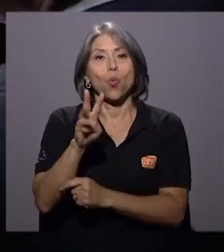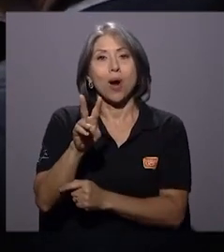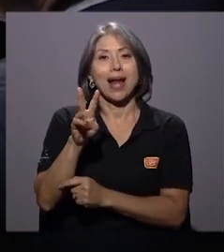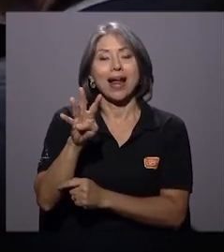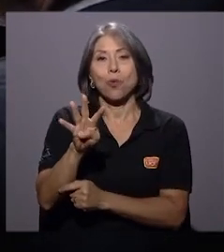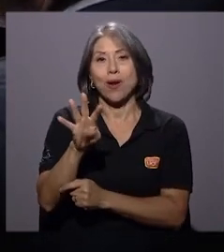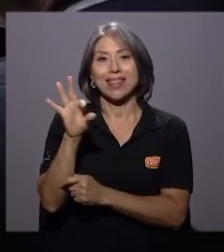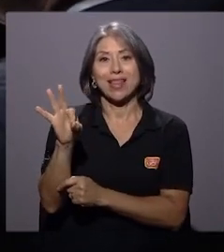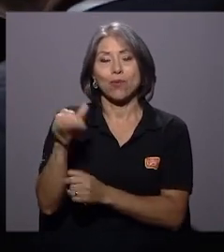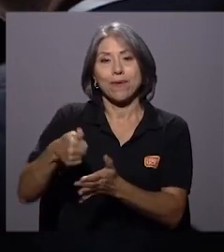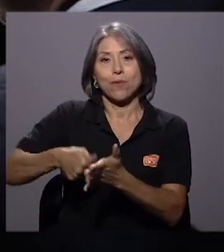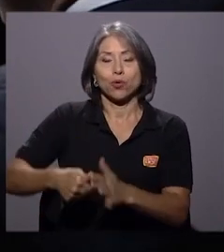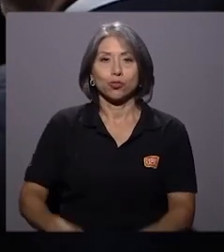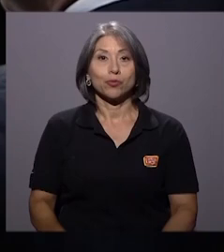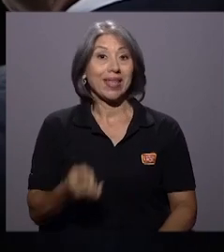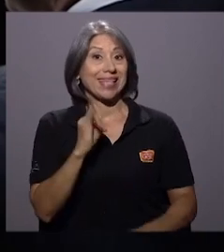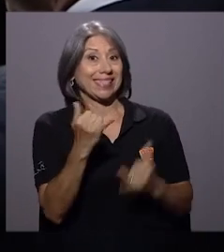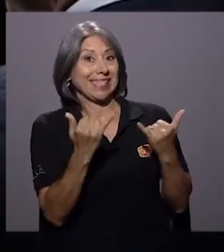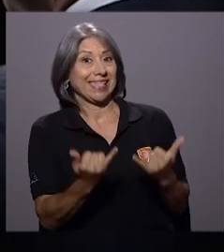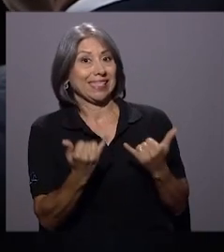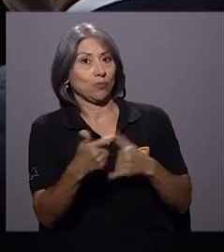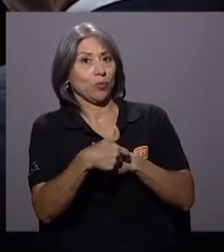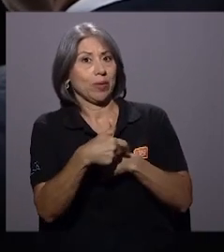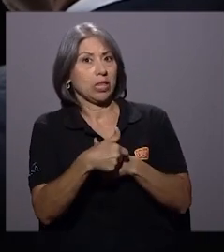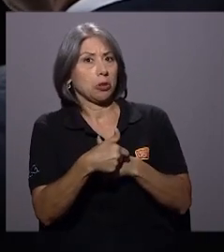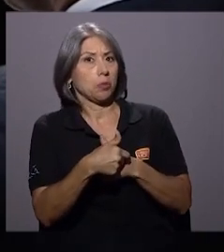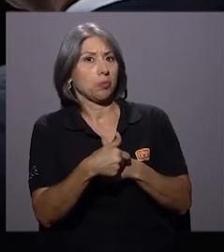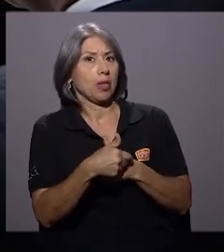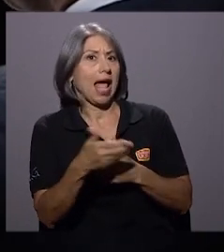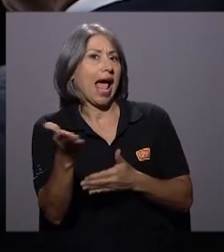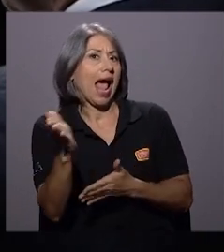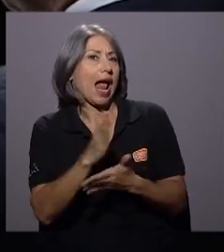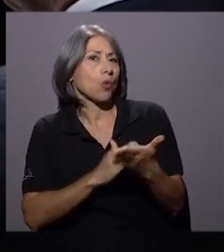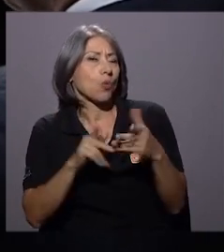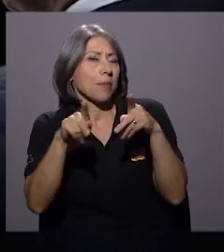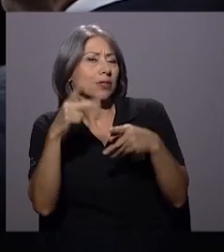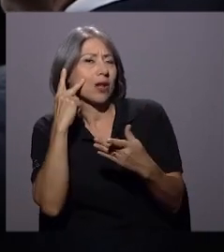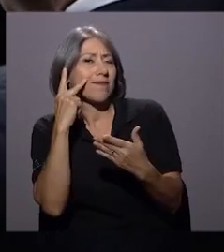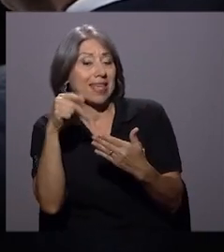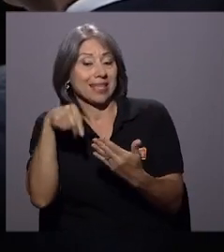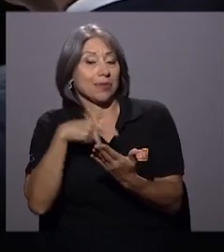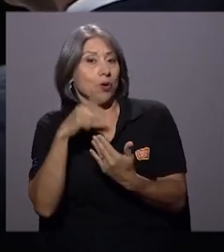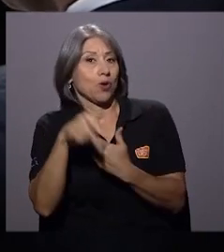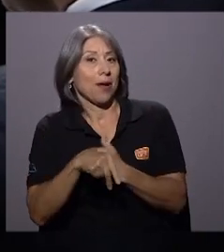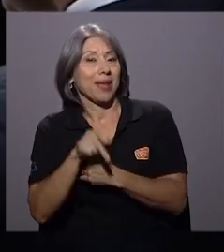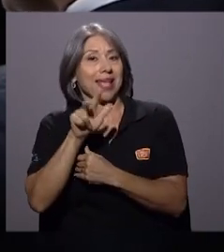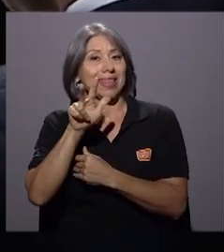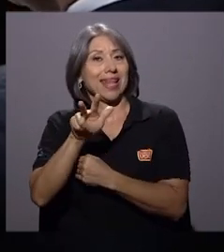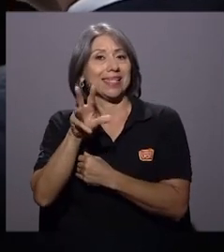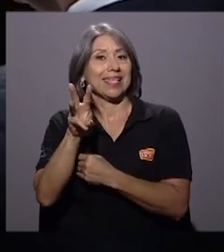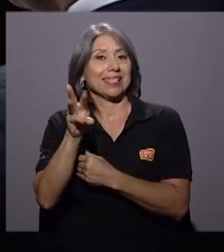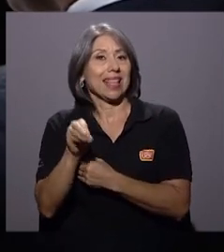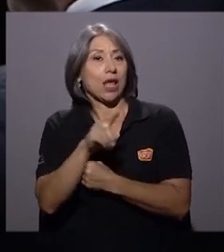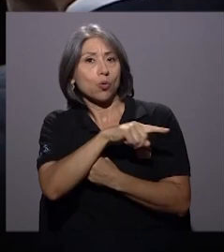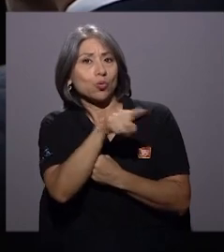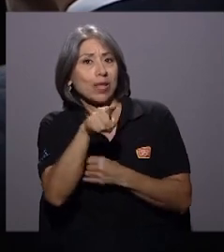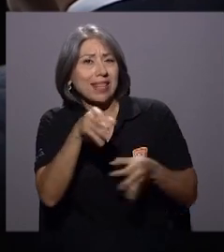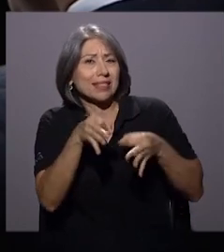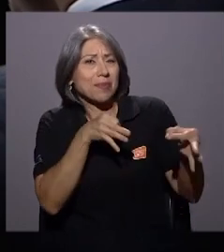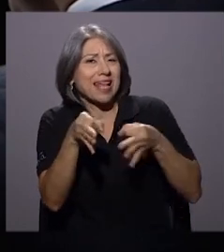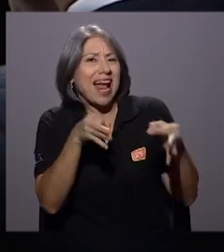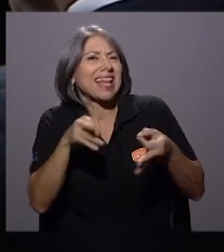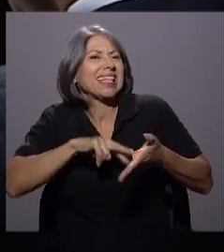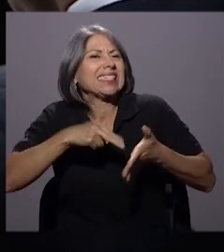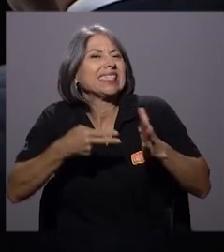alguien se incorpora a un programa como 360 y usted tendría que explicarle, ¿en qué consiste la educación dual? En muy pocas